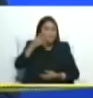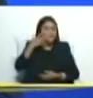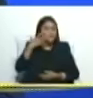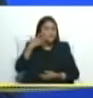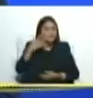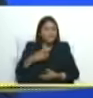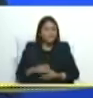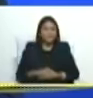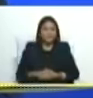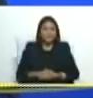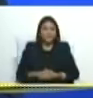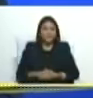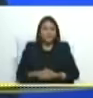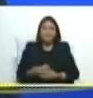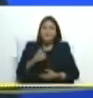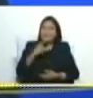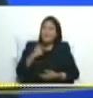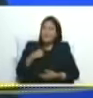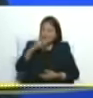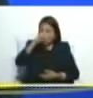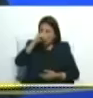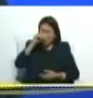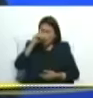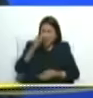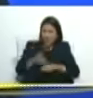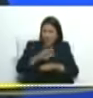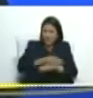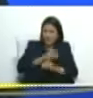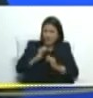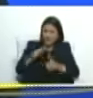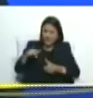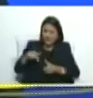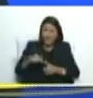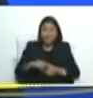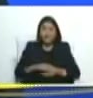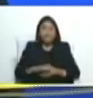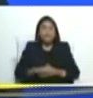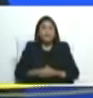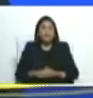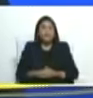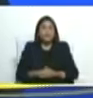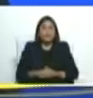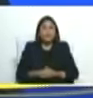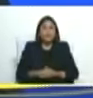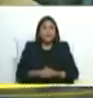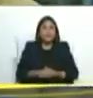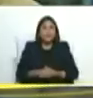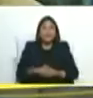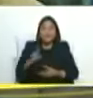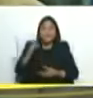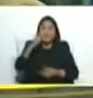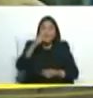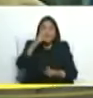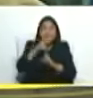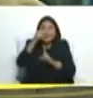me decía Diosdado un comentario ahora que era el primer impacto